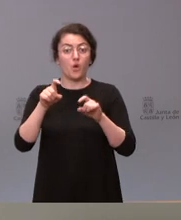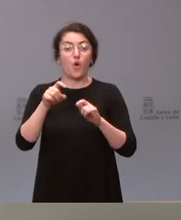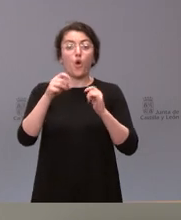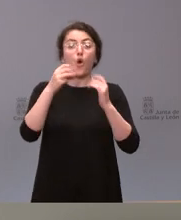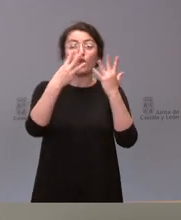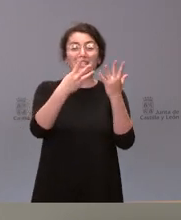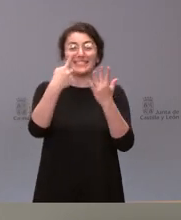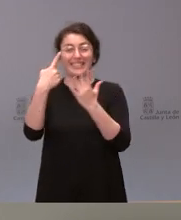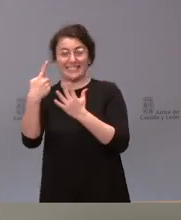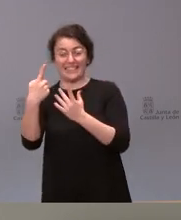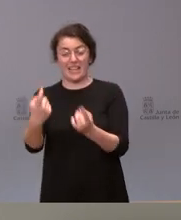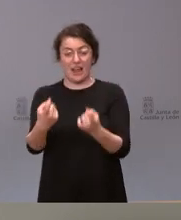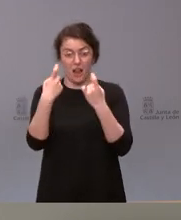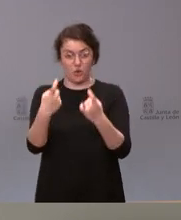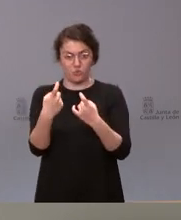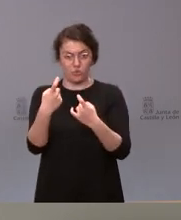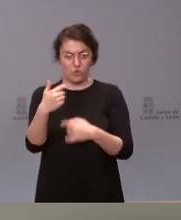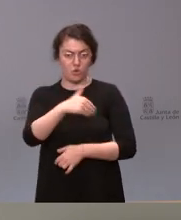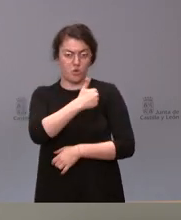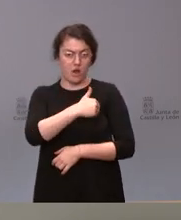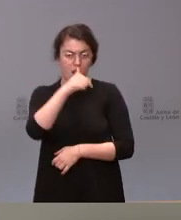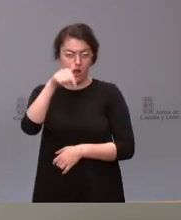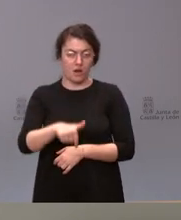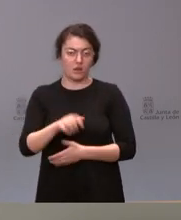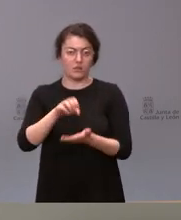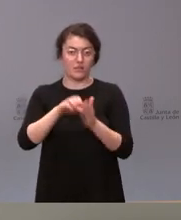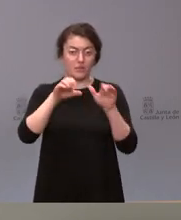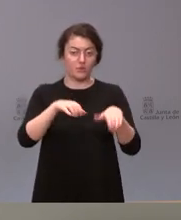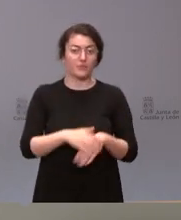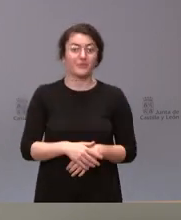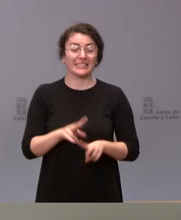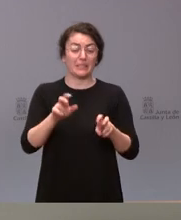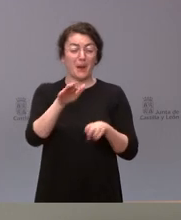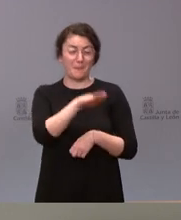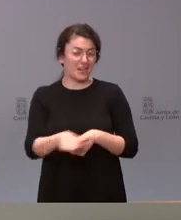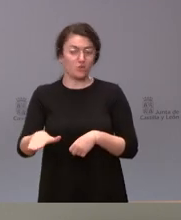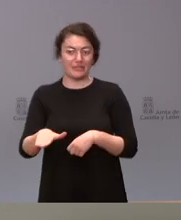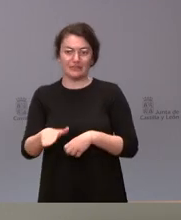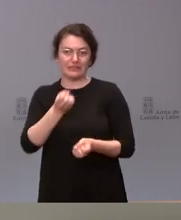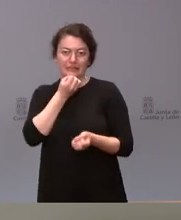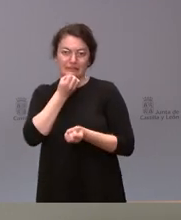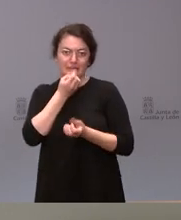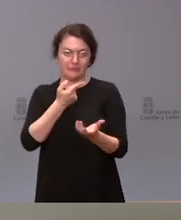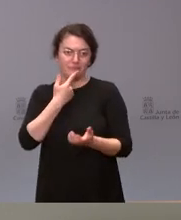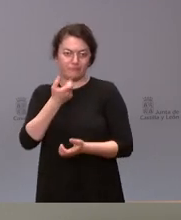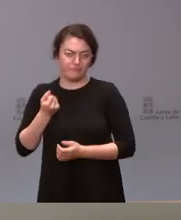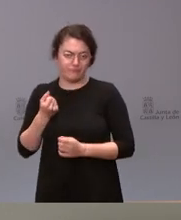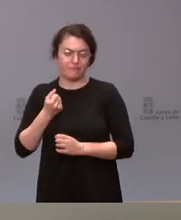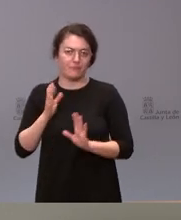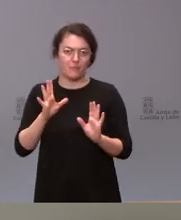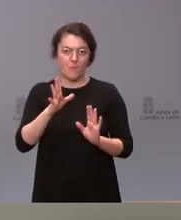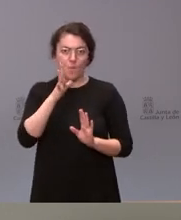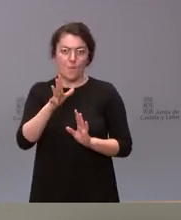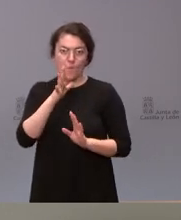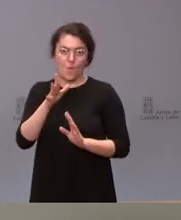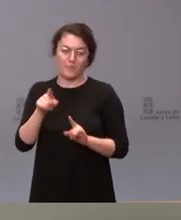alumnos escolarizados en Castilla y León el tema de menores saben ustedes que no solemos dar una información detallada por provincias porque